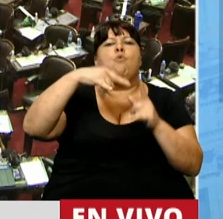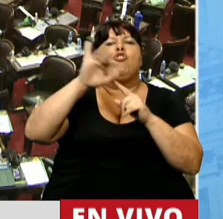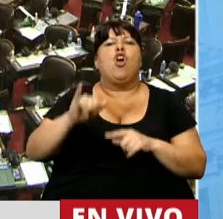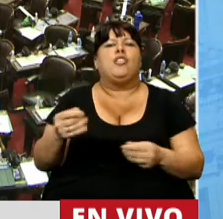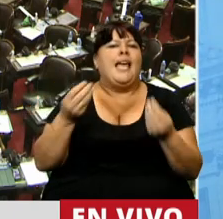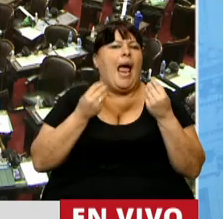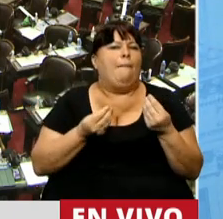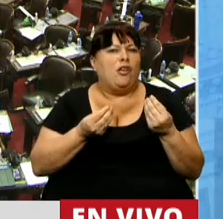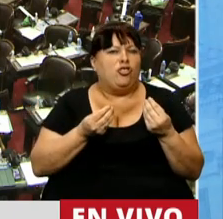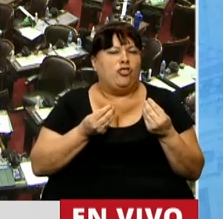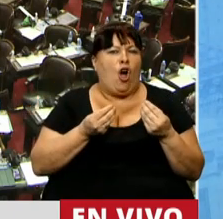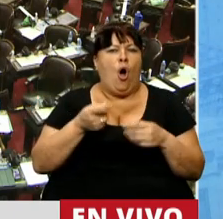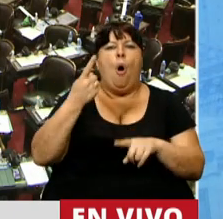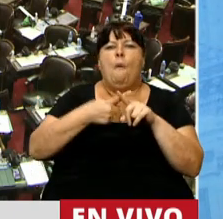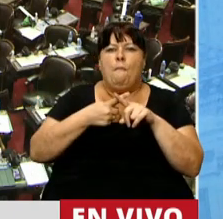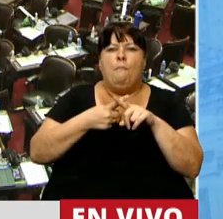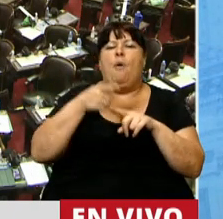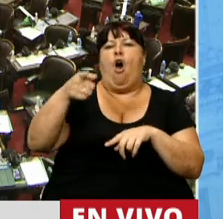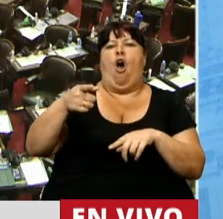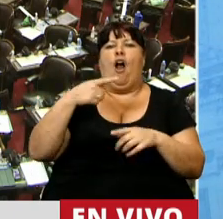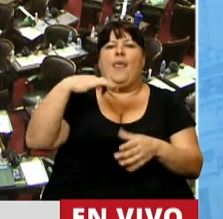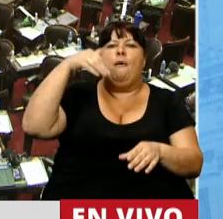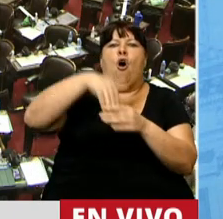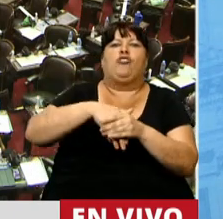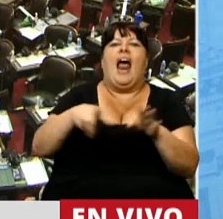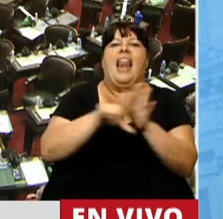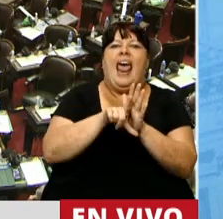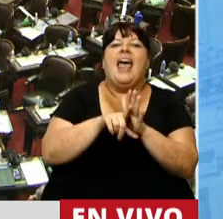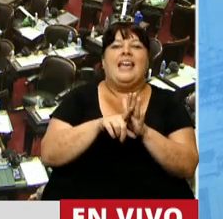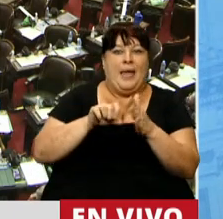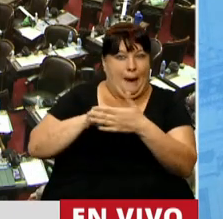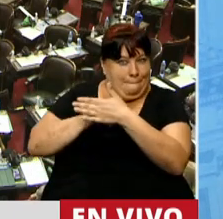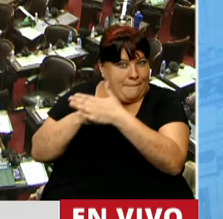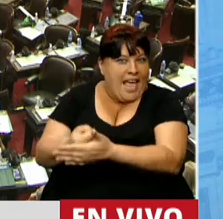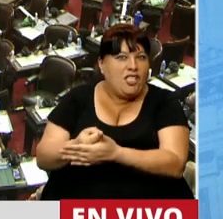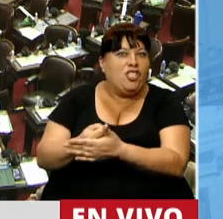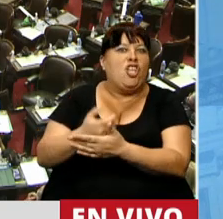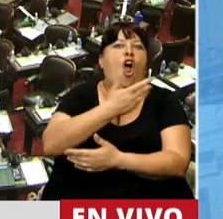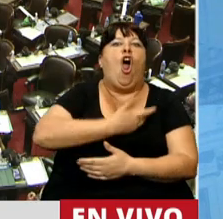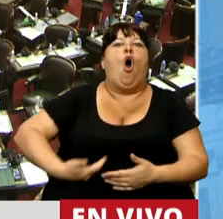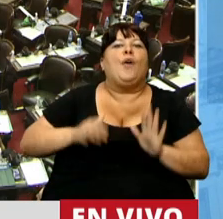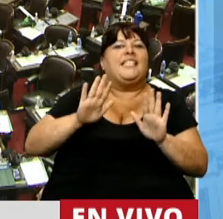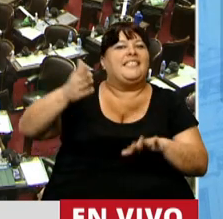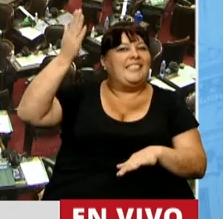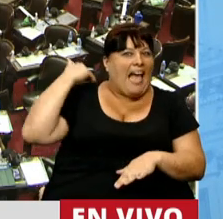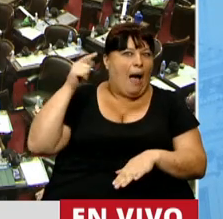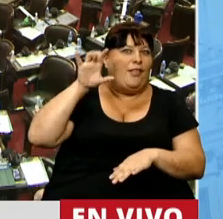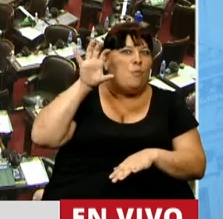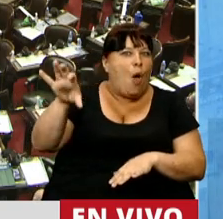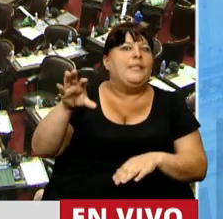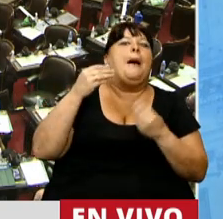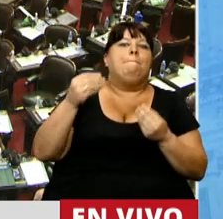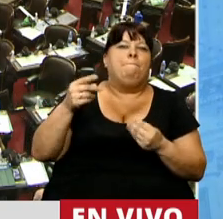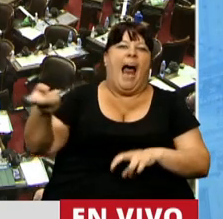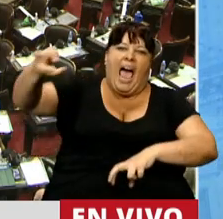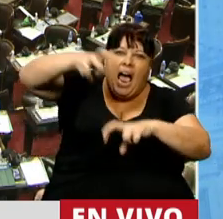qué le pasó por estar parada cuando tuvo que votar esa ley. Fue presionada por el Poder Ejecutivo a su provincia para